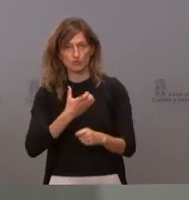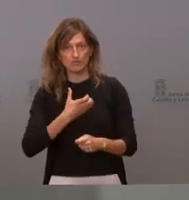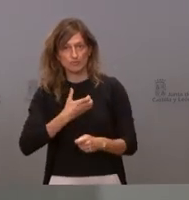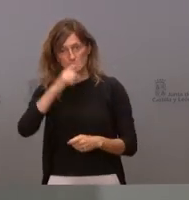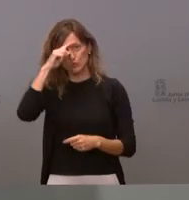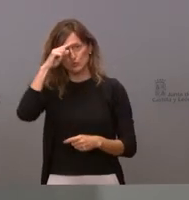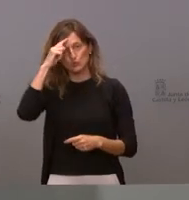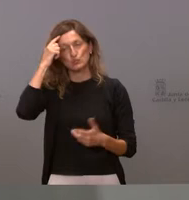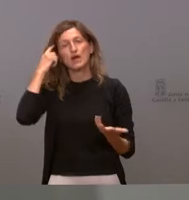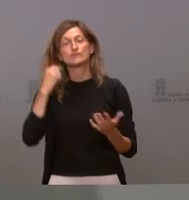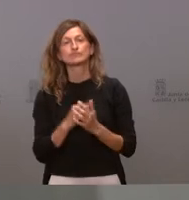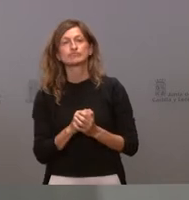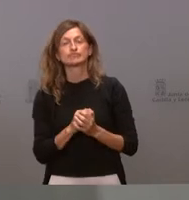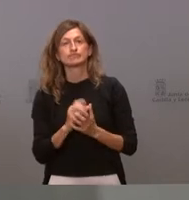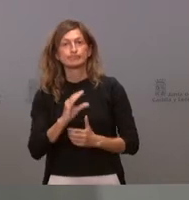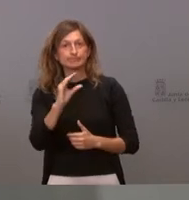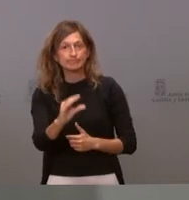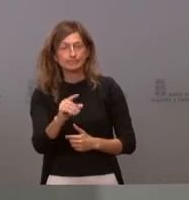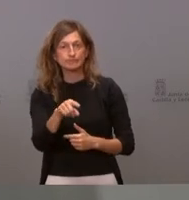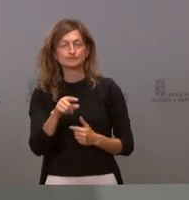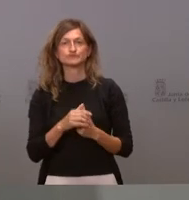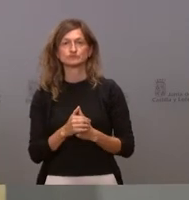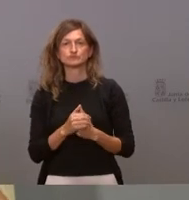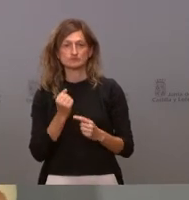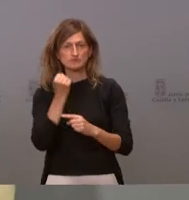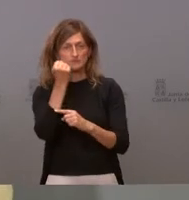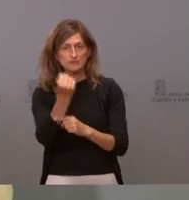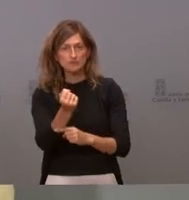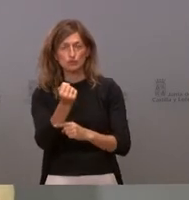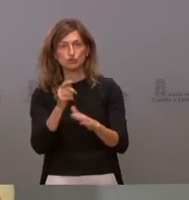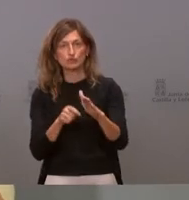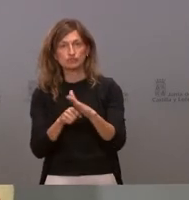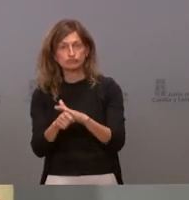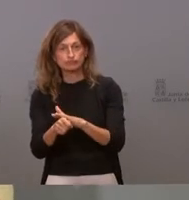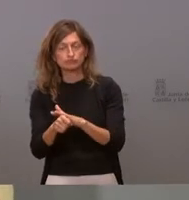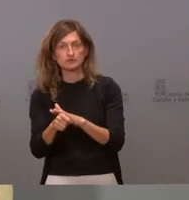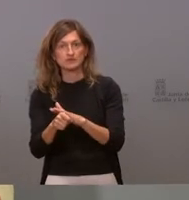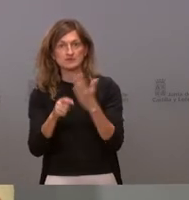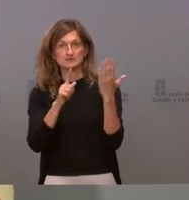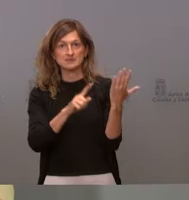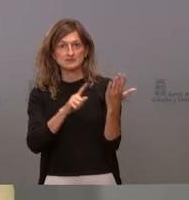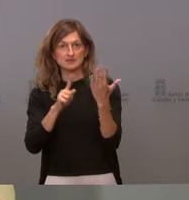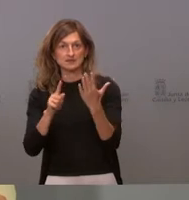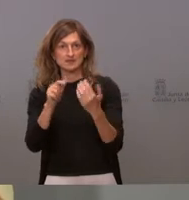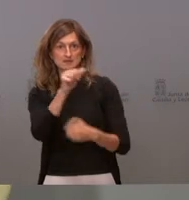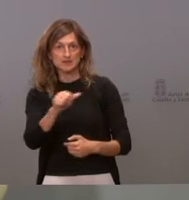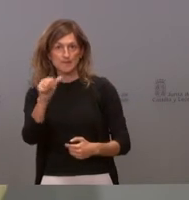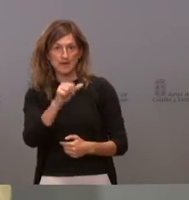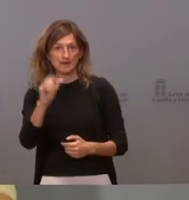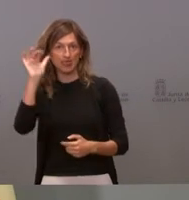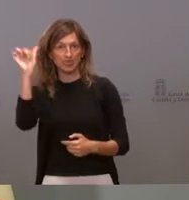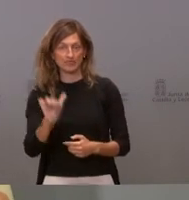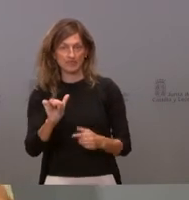para el apoyo a la financiación de la 66 Semana Internacional de Cine